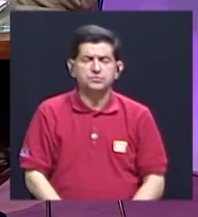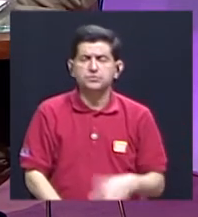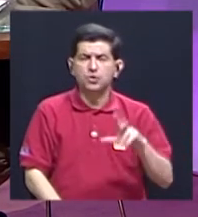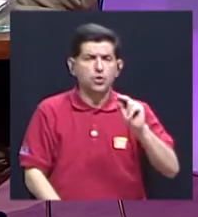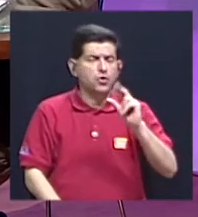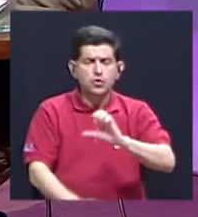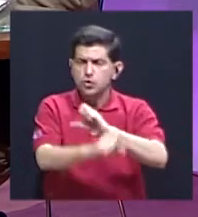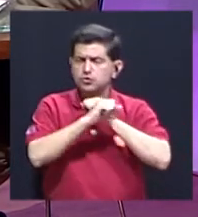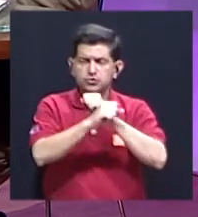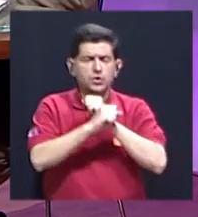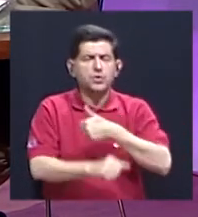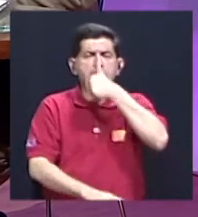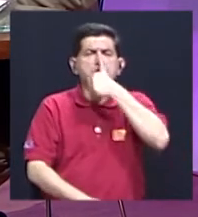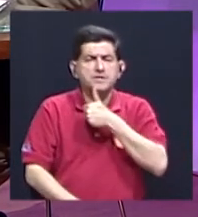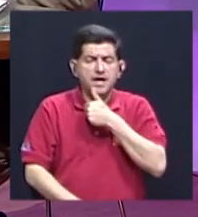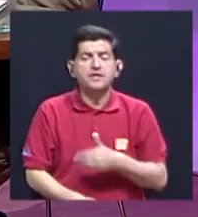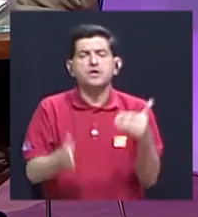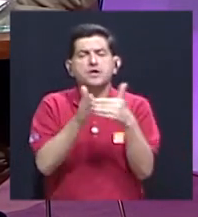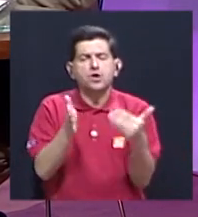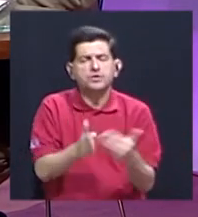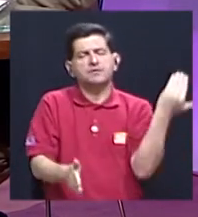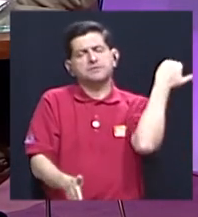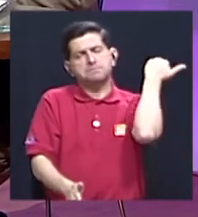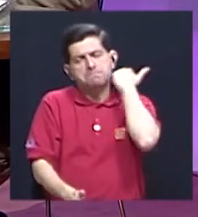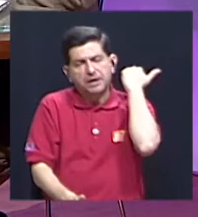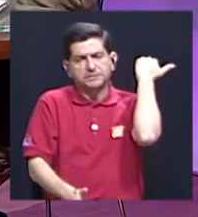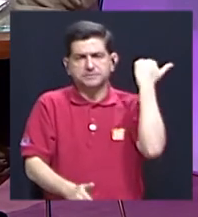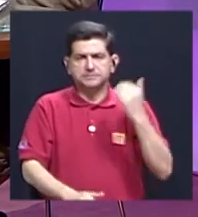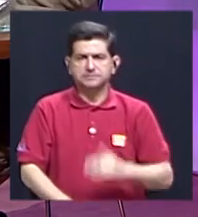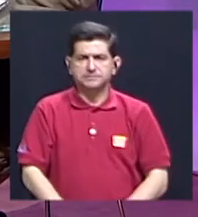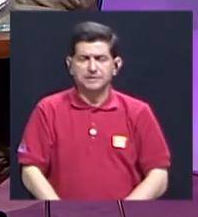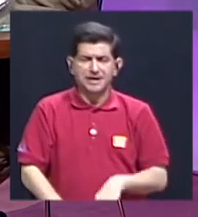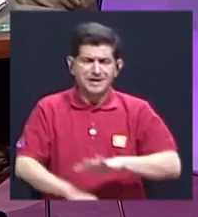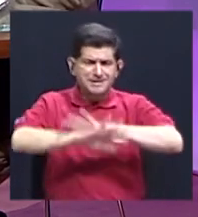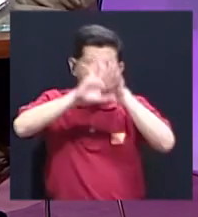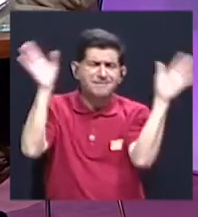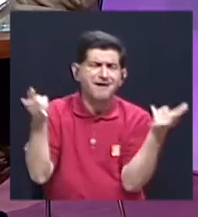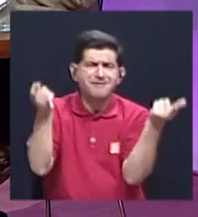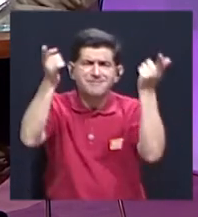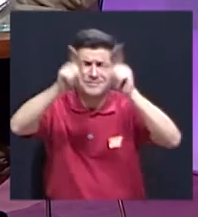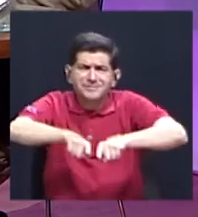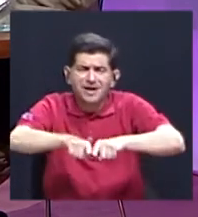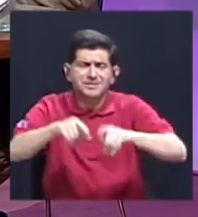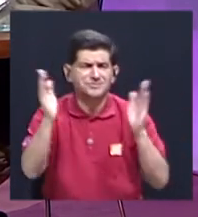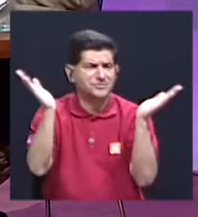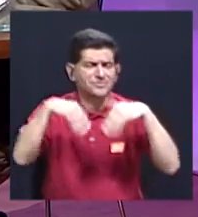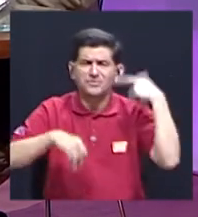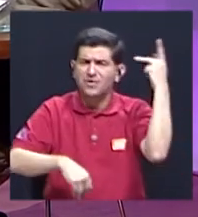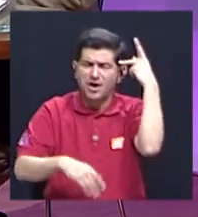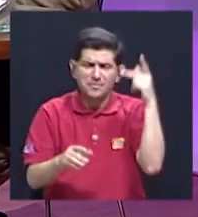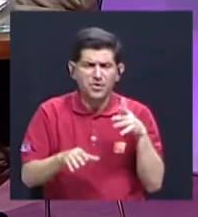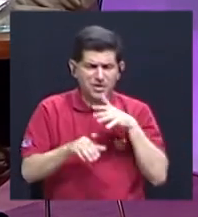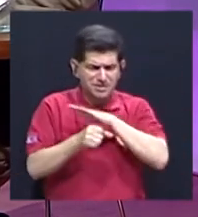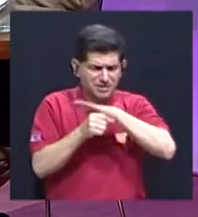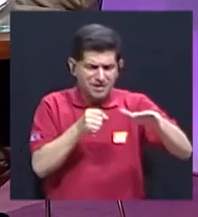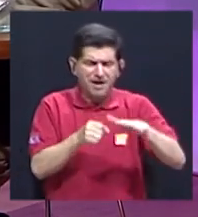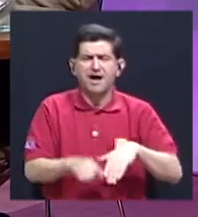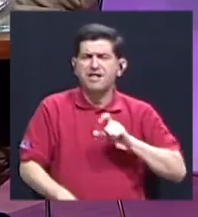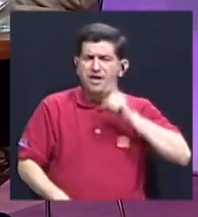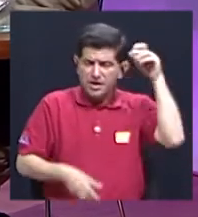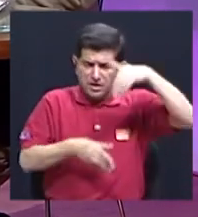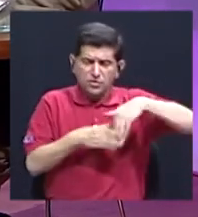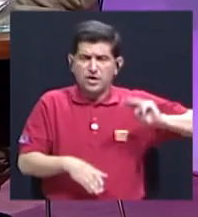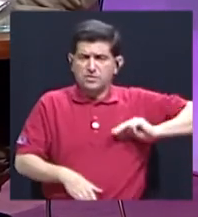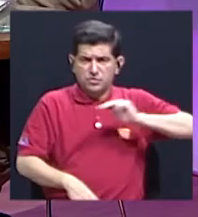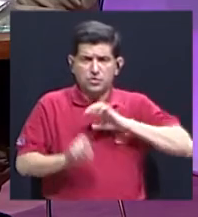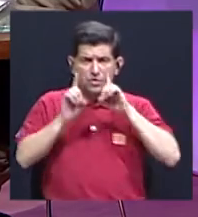privacidad y generan una revictimización. Son casos muy, muy claros de cómo no ha habido una política integral de género en el MEP,